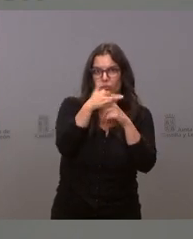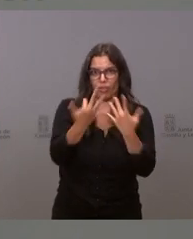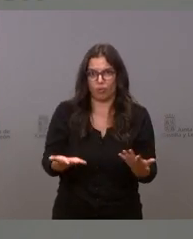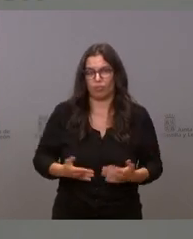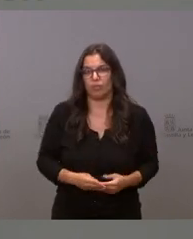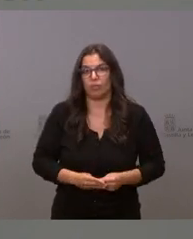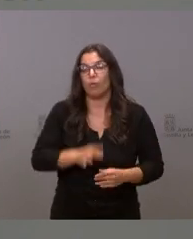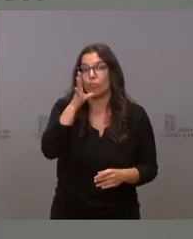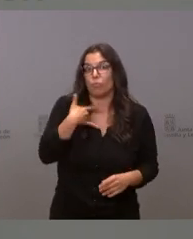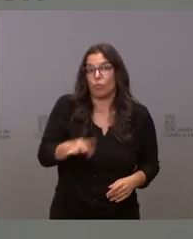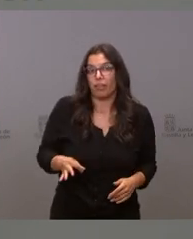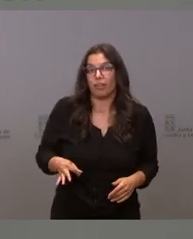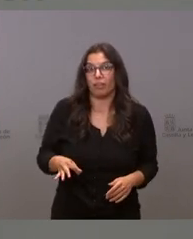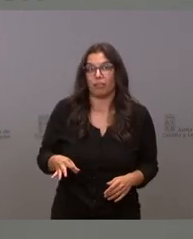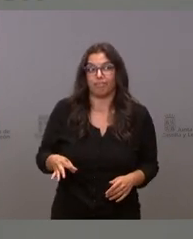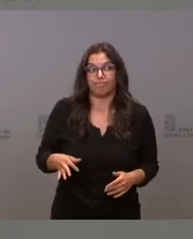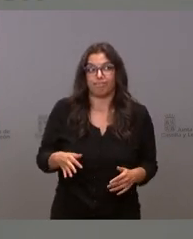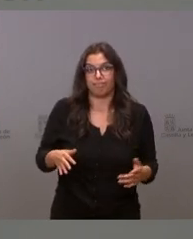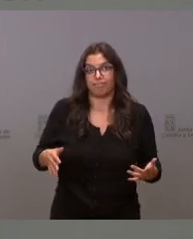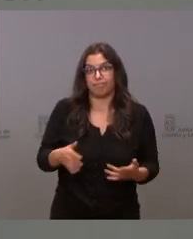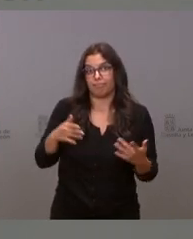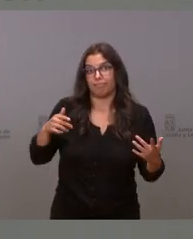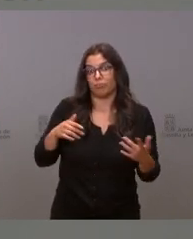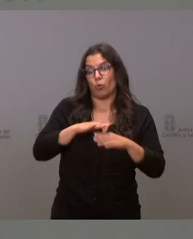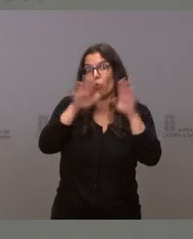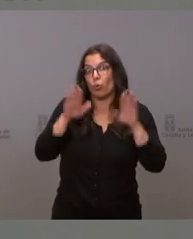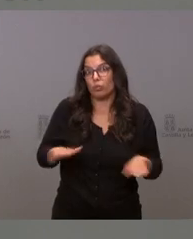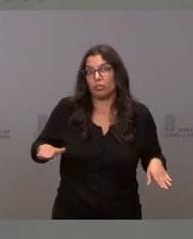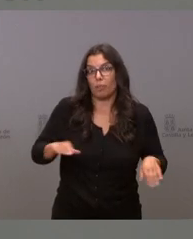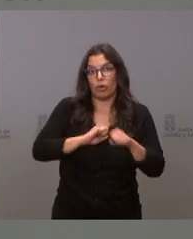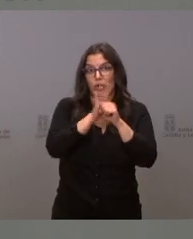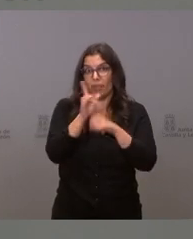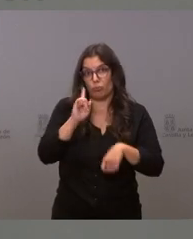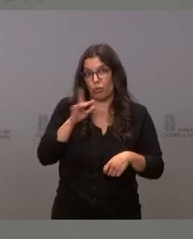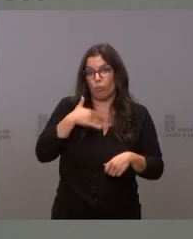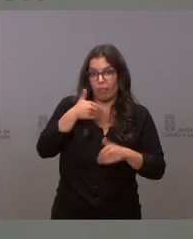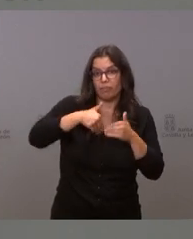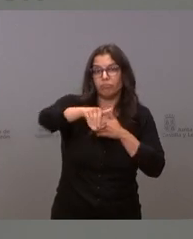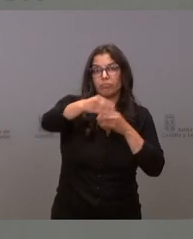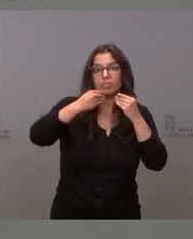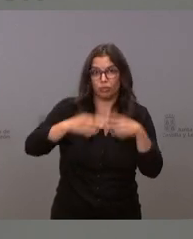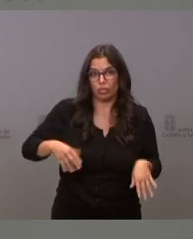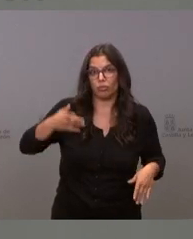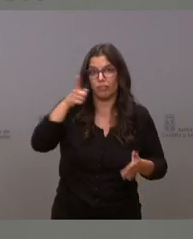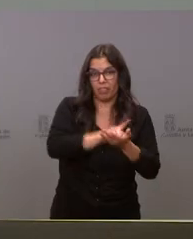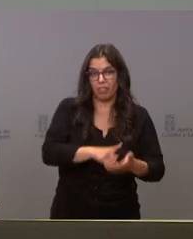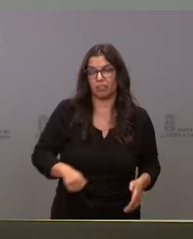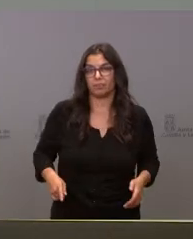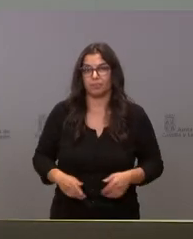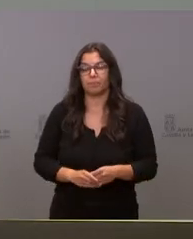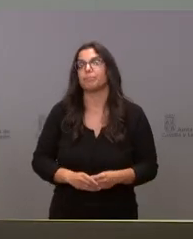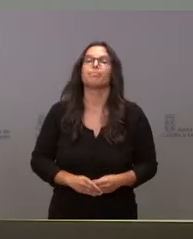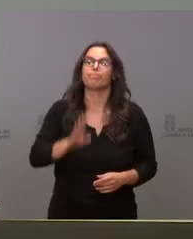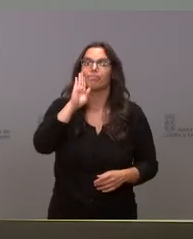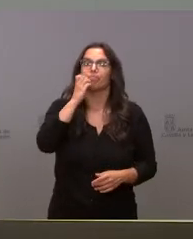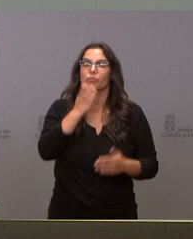porque es posible que esta no sea la última pandemia de nuestra historia Sí, buenos días pues insistir